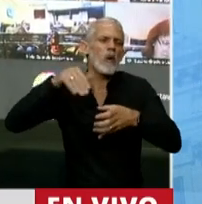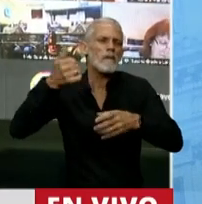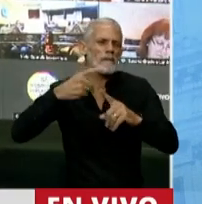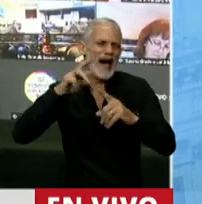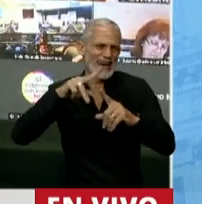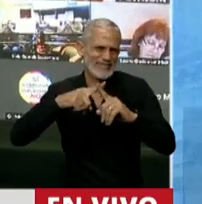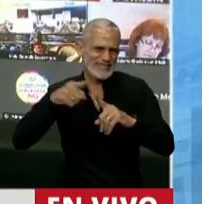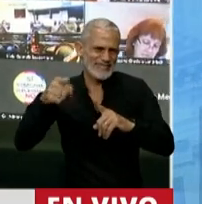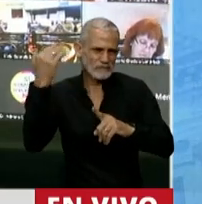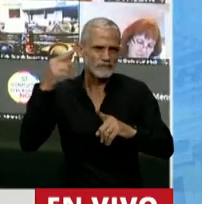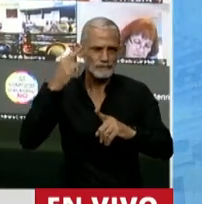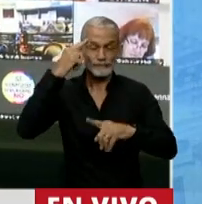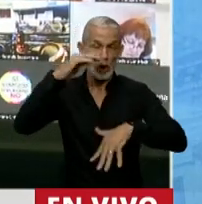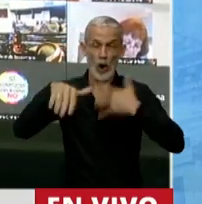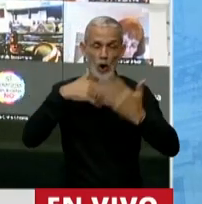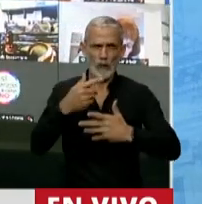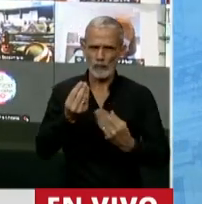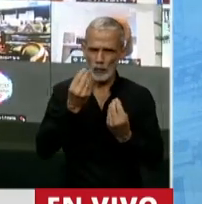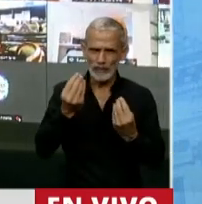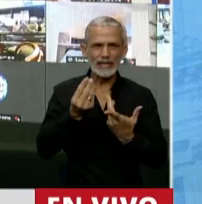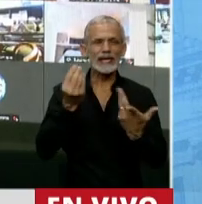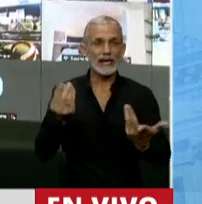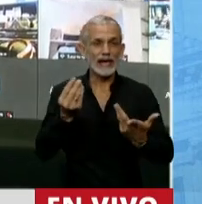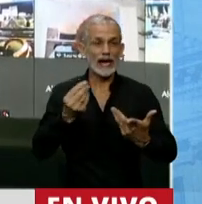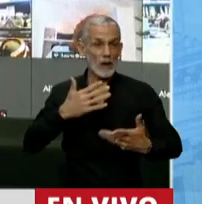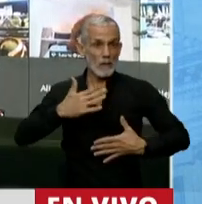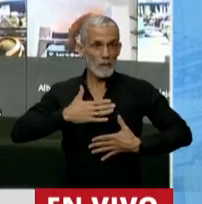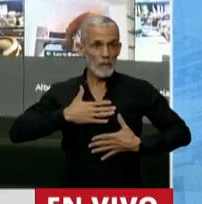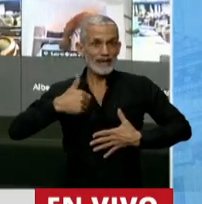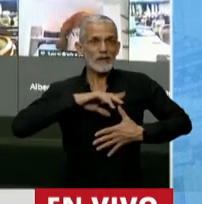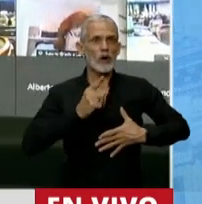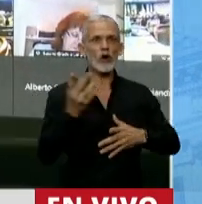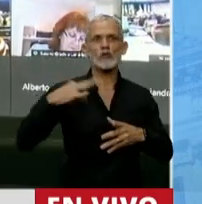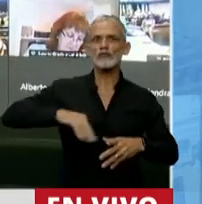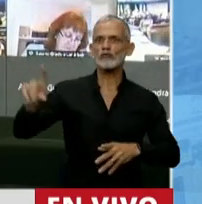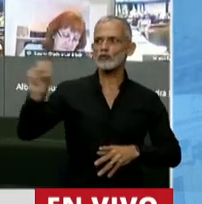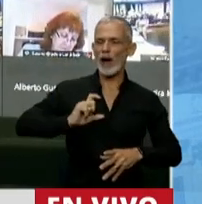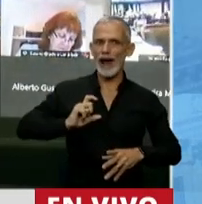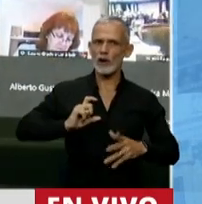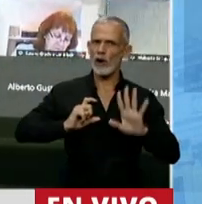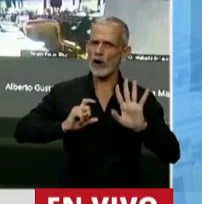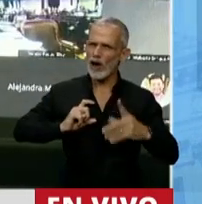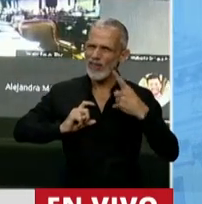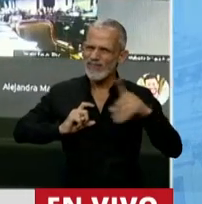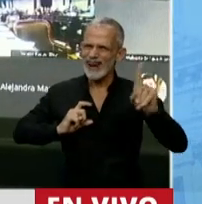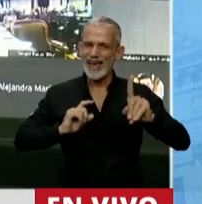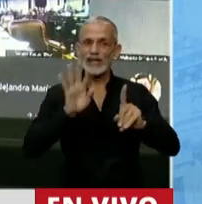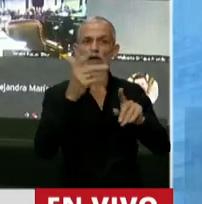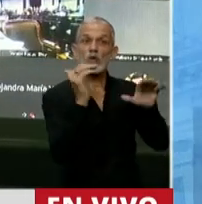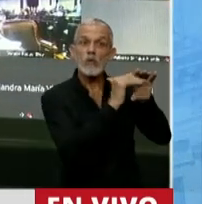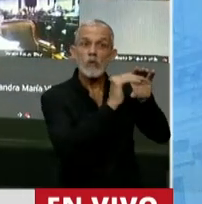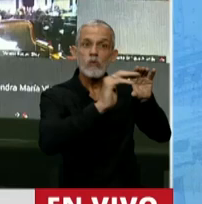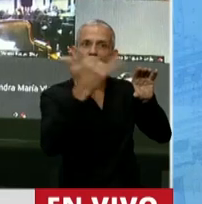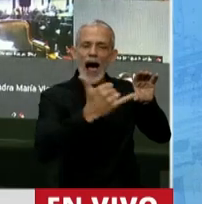confundir el patrimonio con el ingreso, que una cosa es el stock, que otra cosa es el